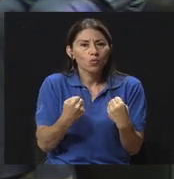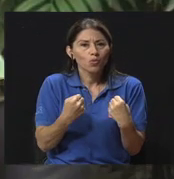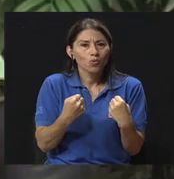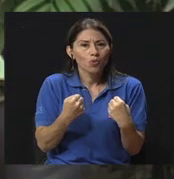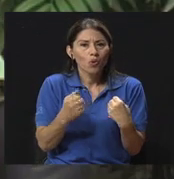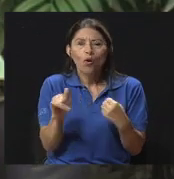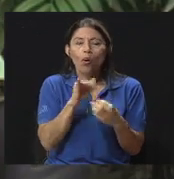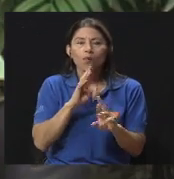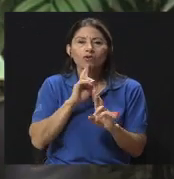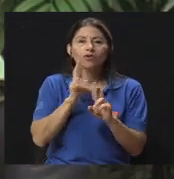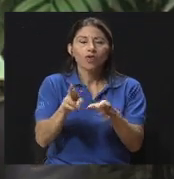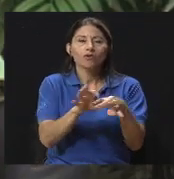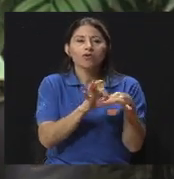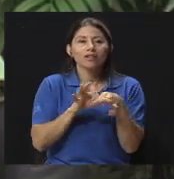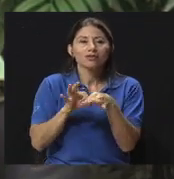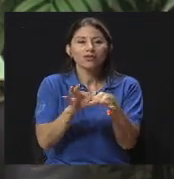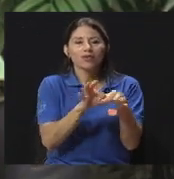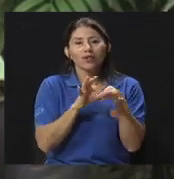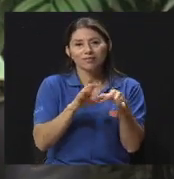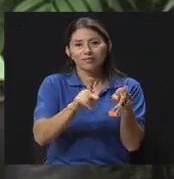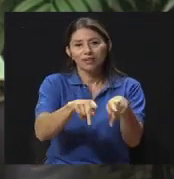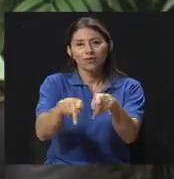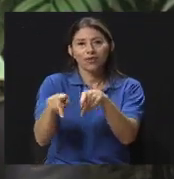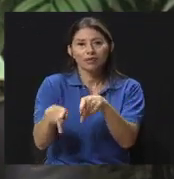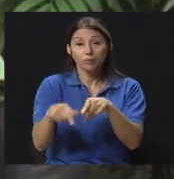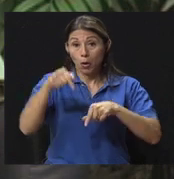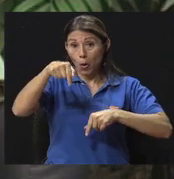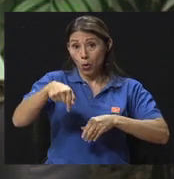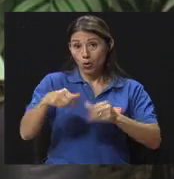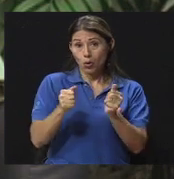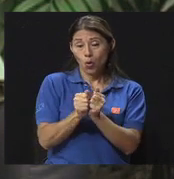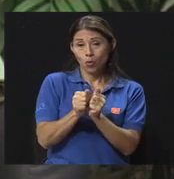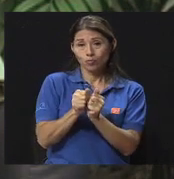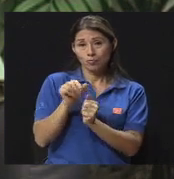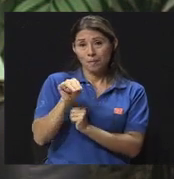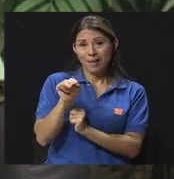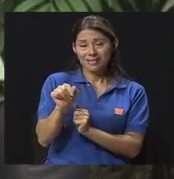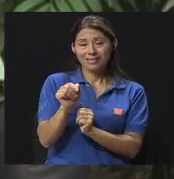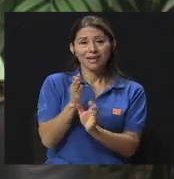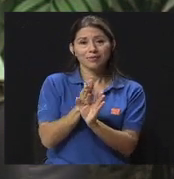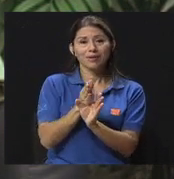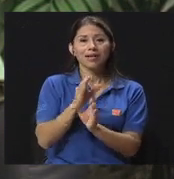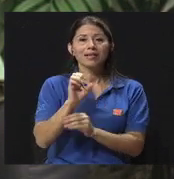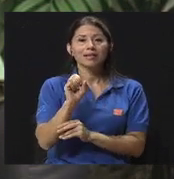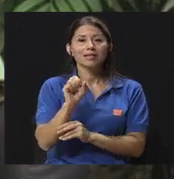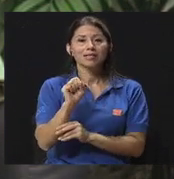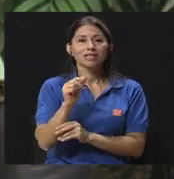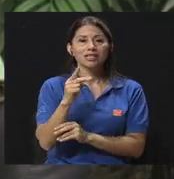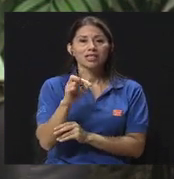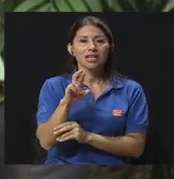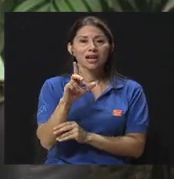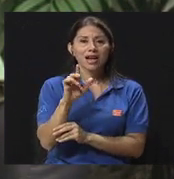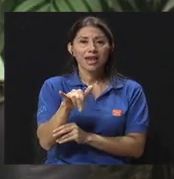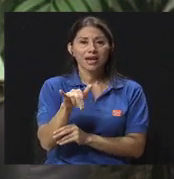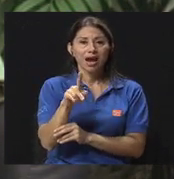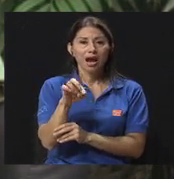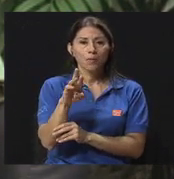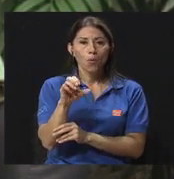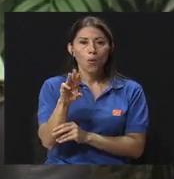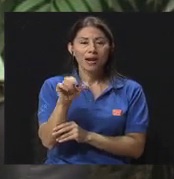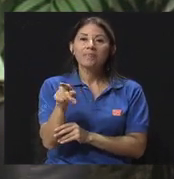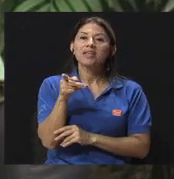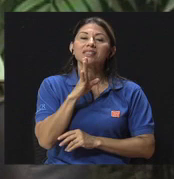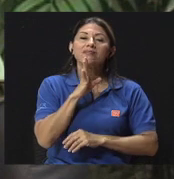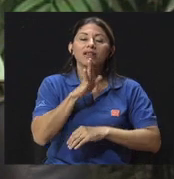estamos con la Master Chair de Carmona, quien nos está comentando acerca de todo el ámbito que representa las relaciones